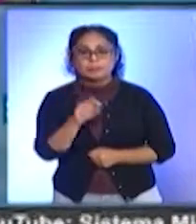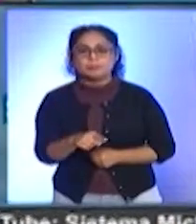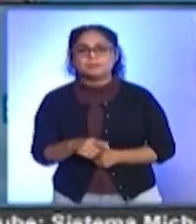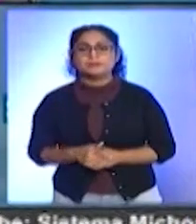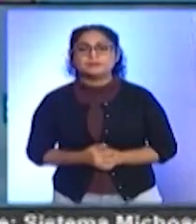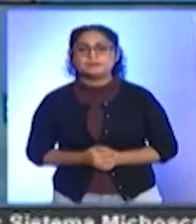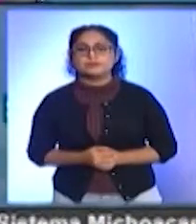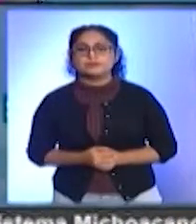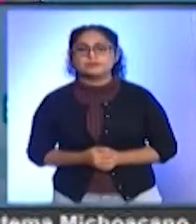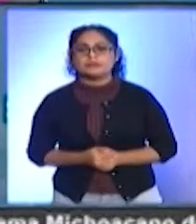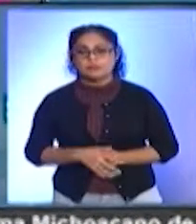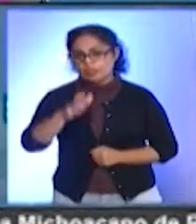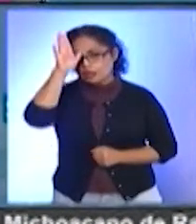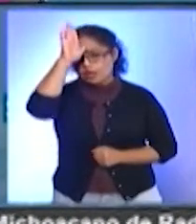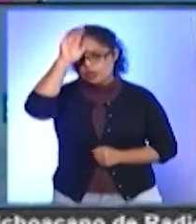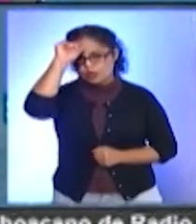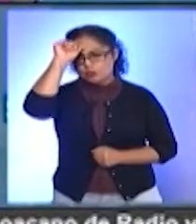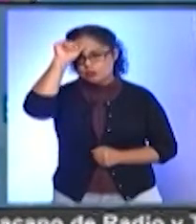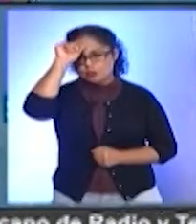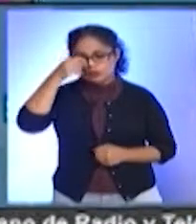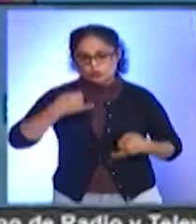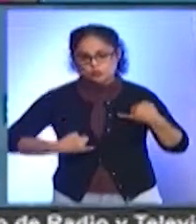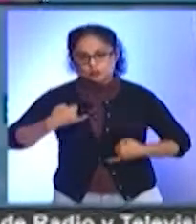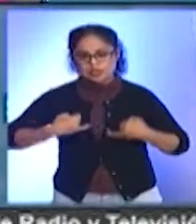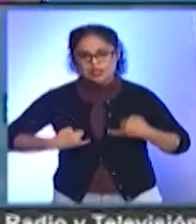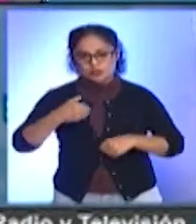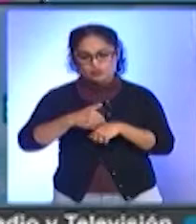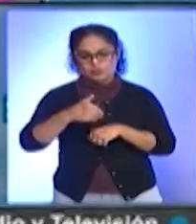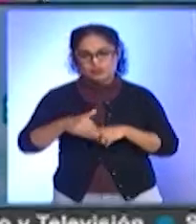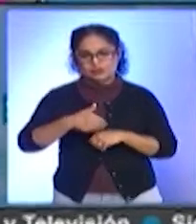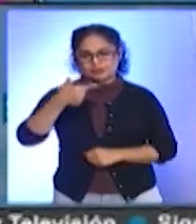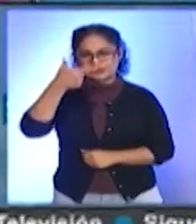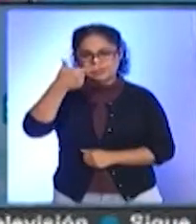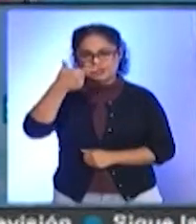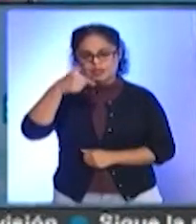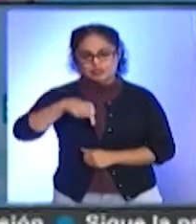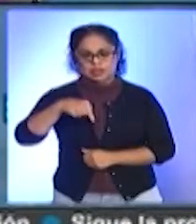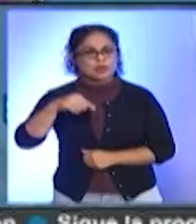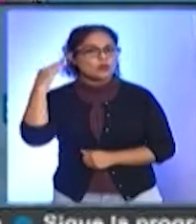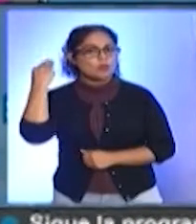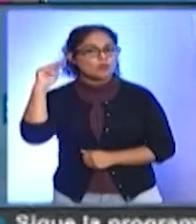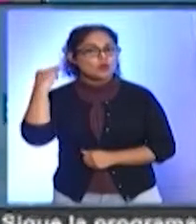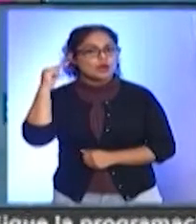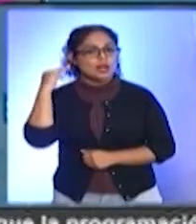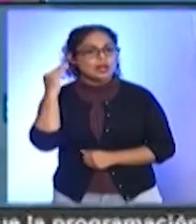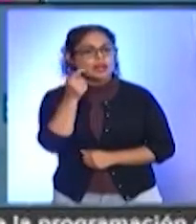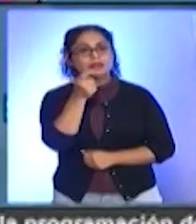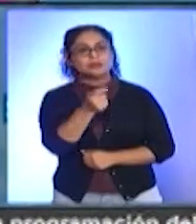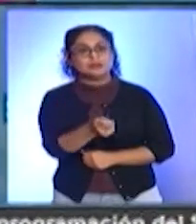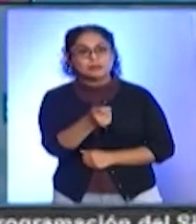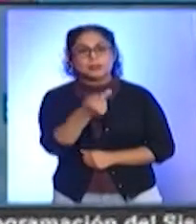o el acuerdo del juzgado séptimo del distrito en Morelia está encaminado a que